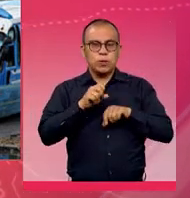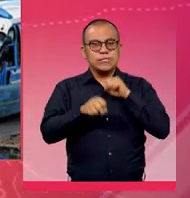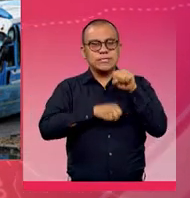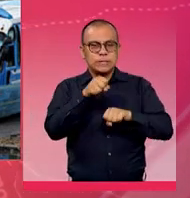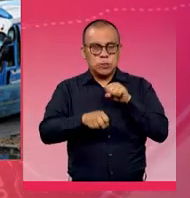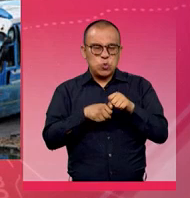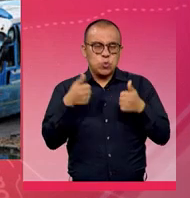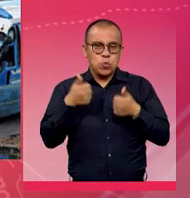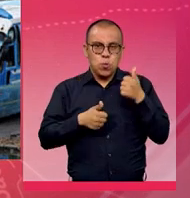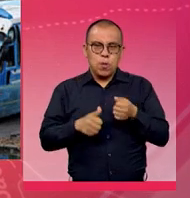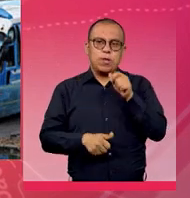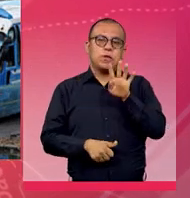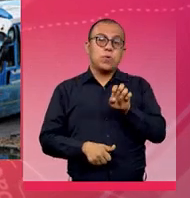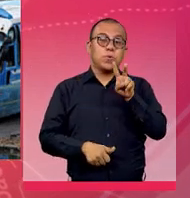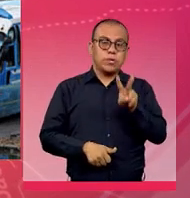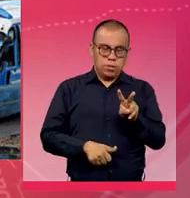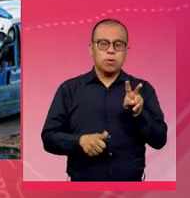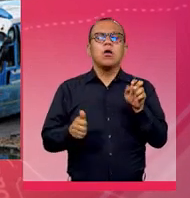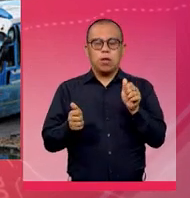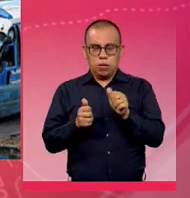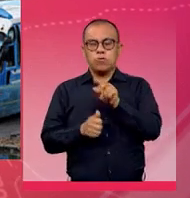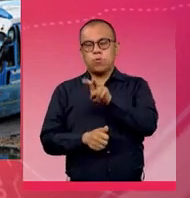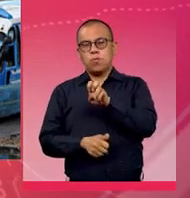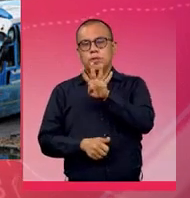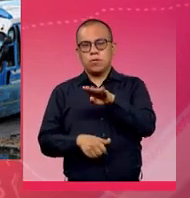ciclorrutas de la calle 92 y 94.